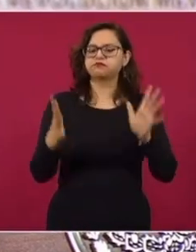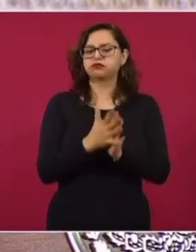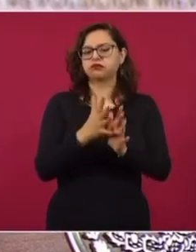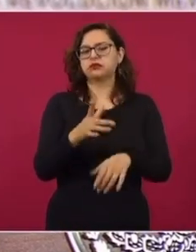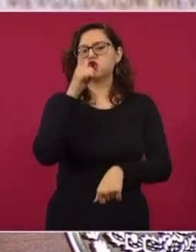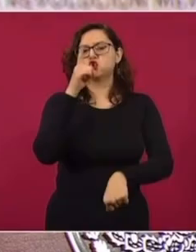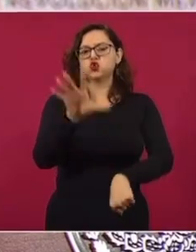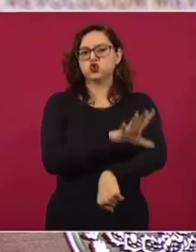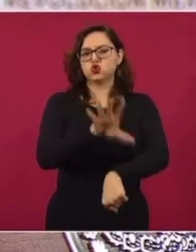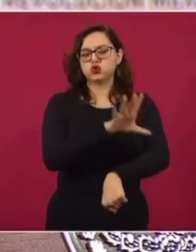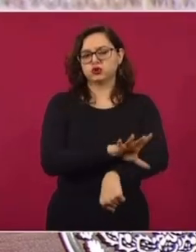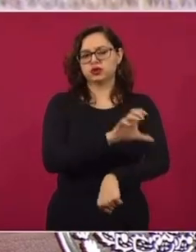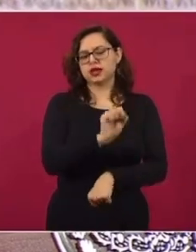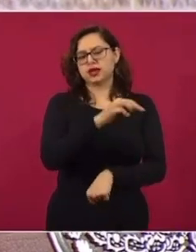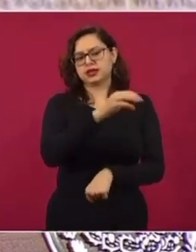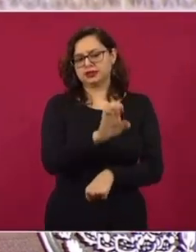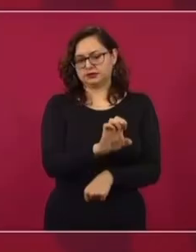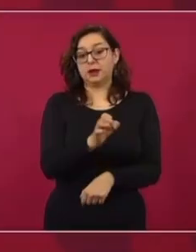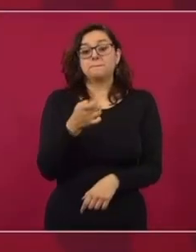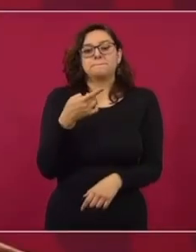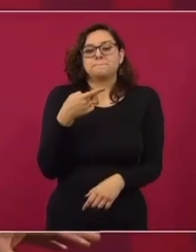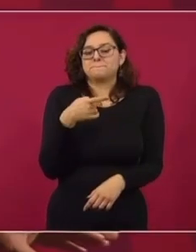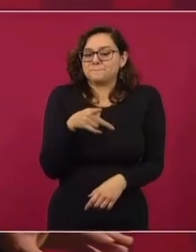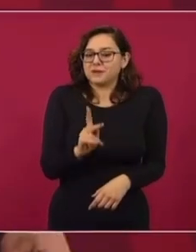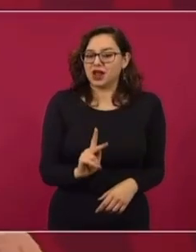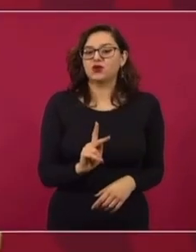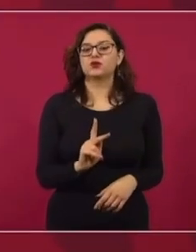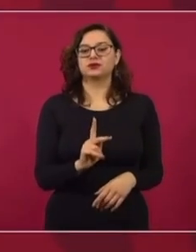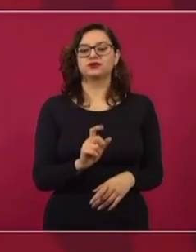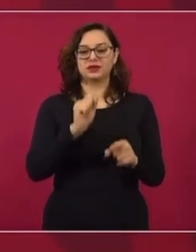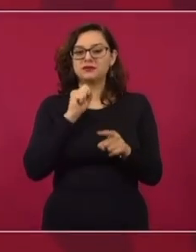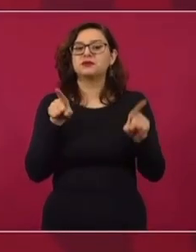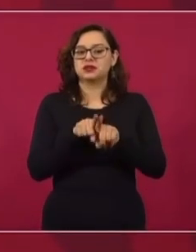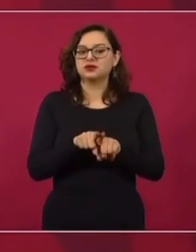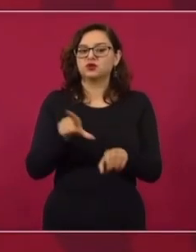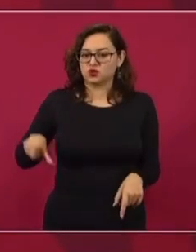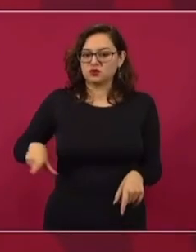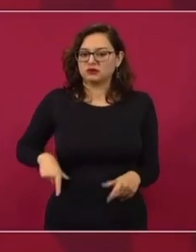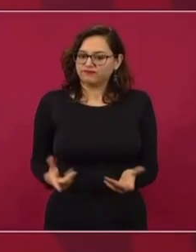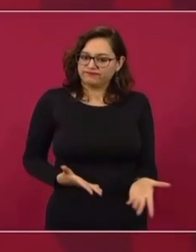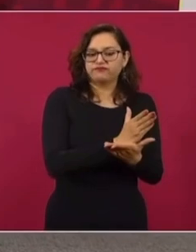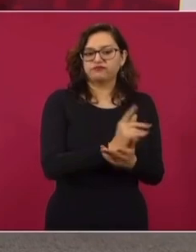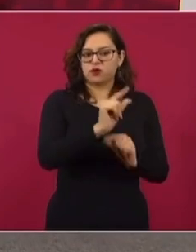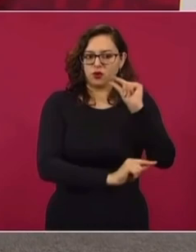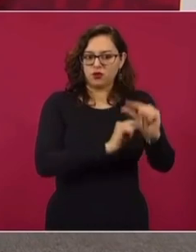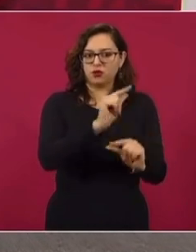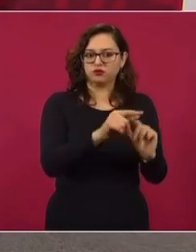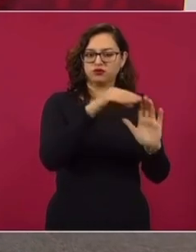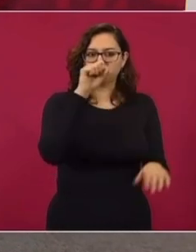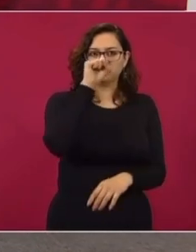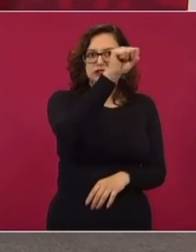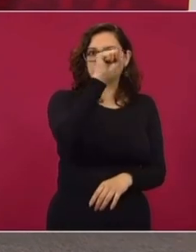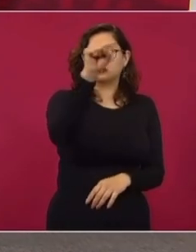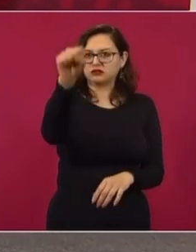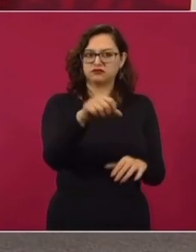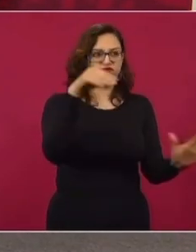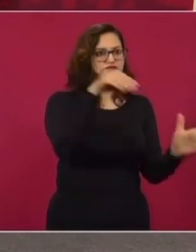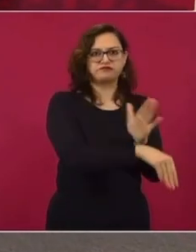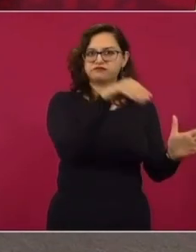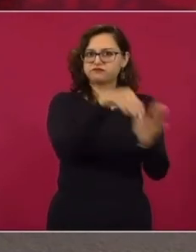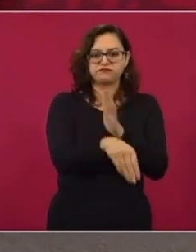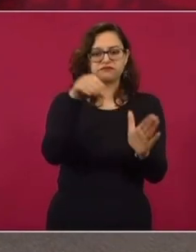Y eso en los últimos tiempos, porque también los gobiernos liberales se esmeraron en destruir a los sindicatos independientes.